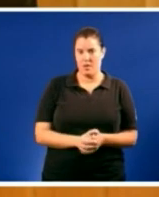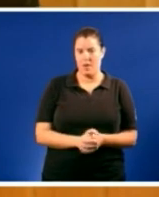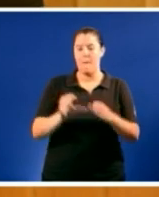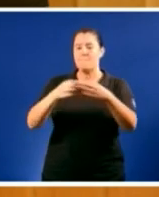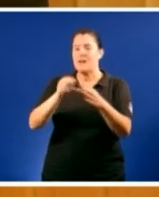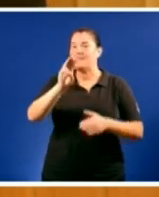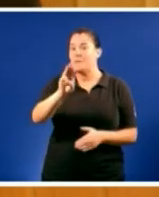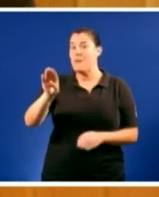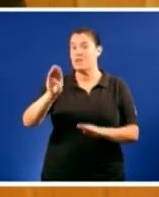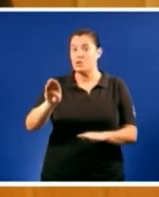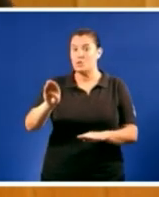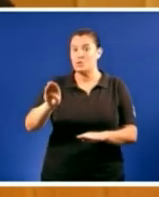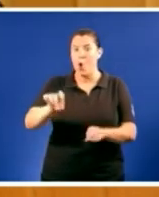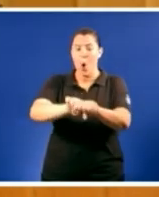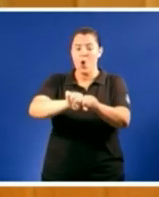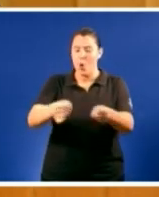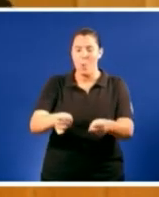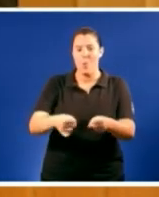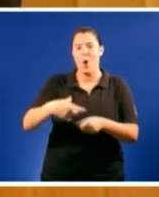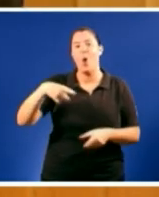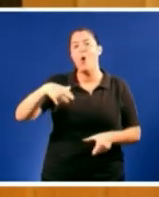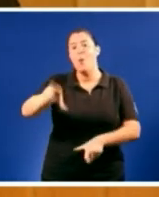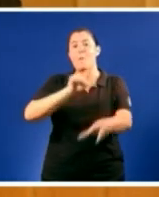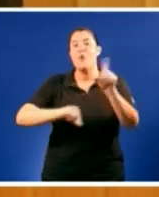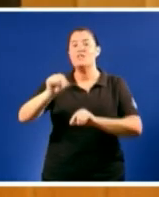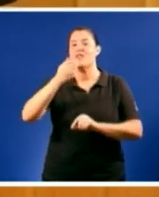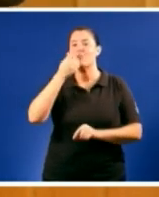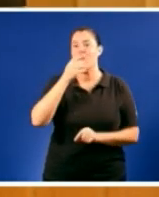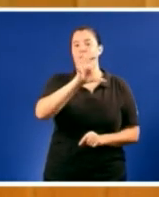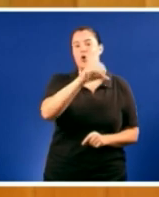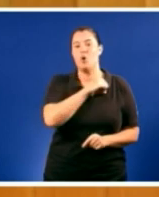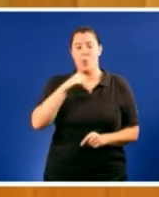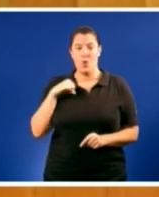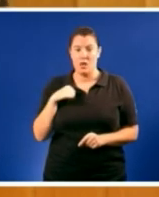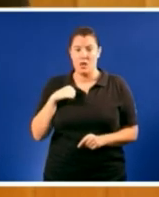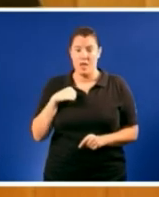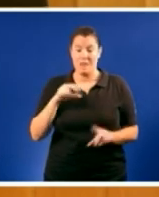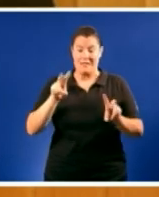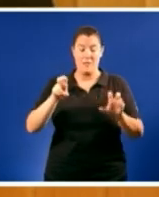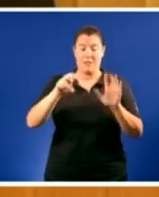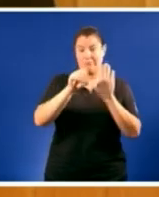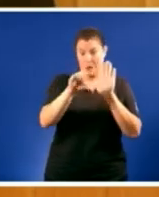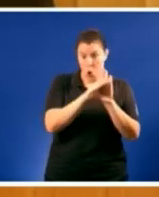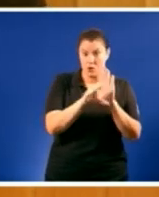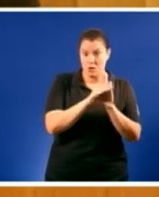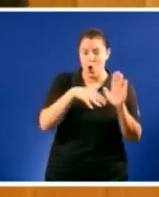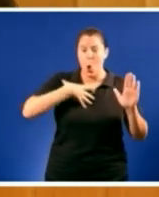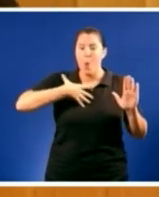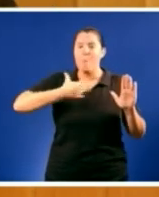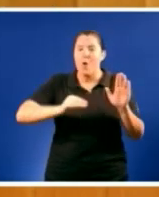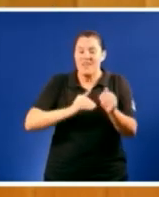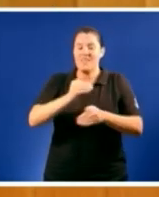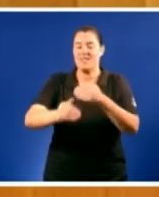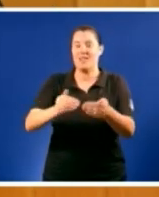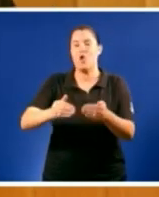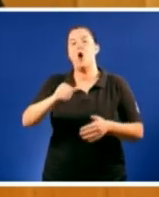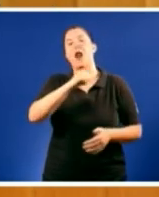cargouse as posibilidades de que as nacionalidades en términos constitucionais puidesen desenvolver o